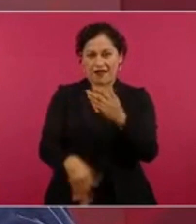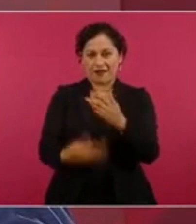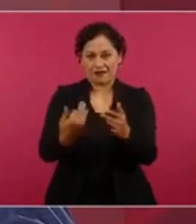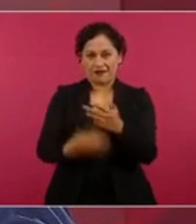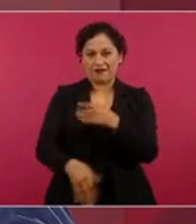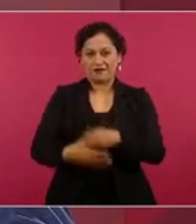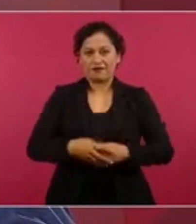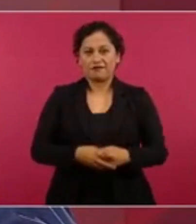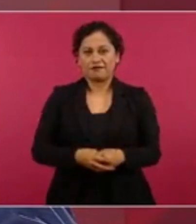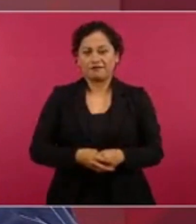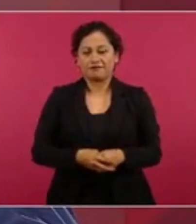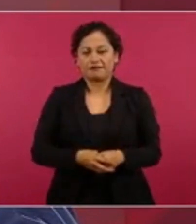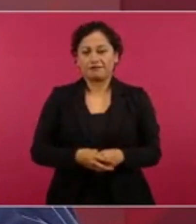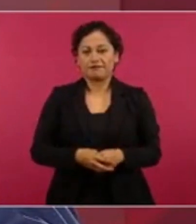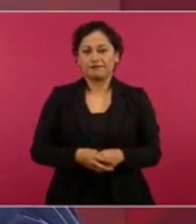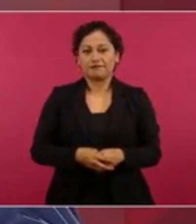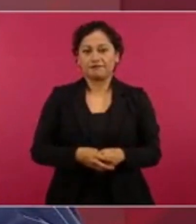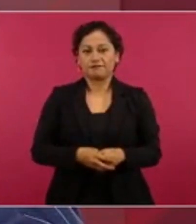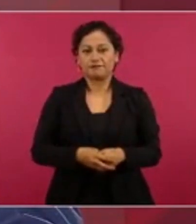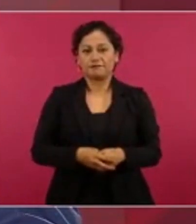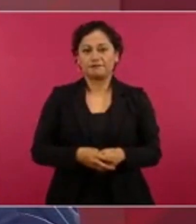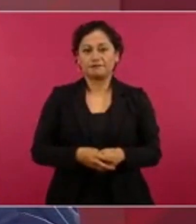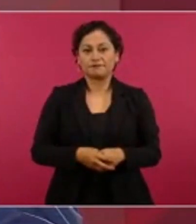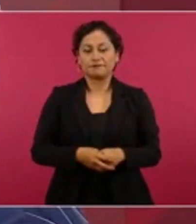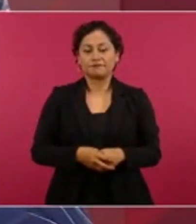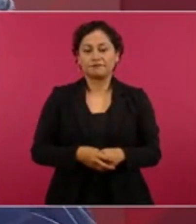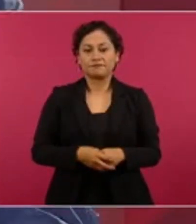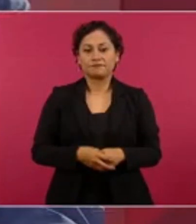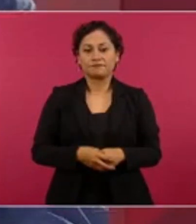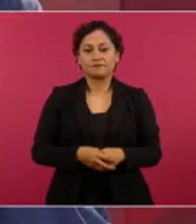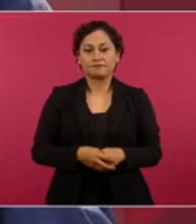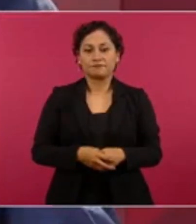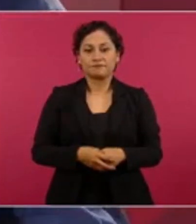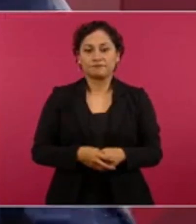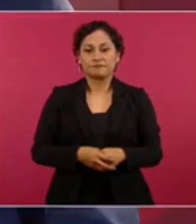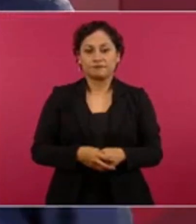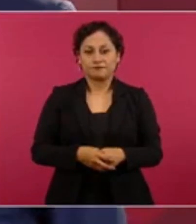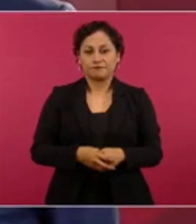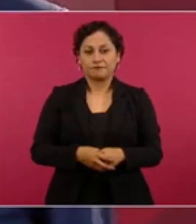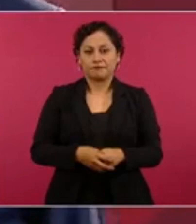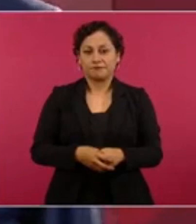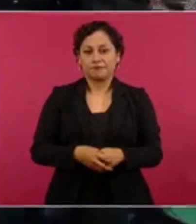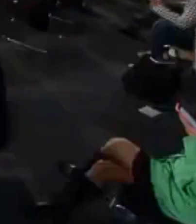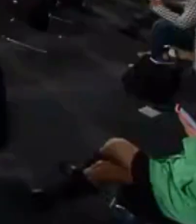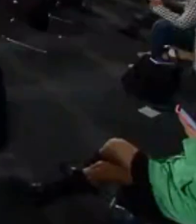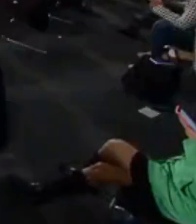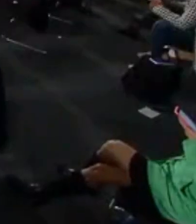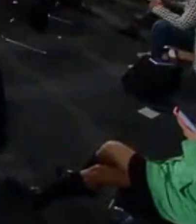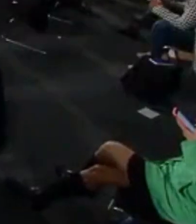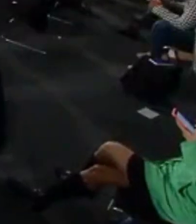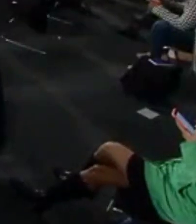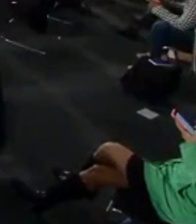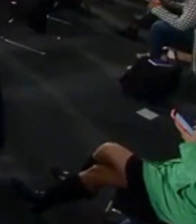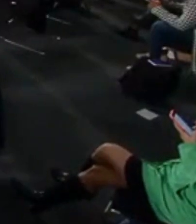las agencias internacionales,